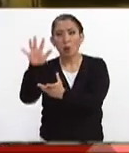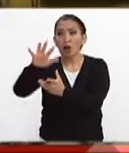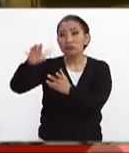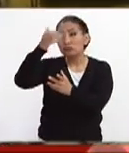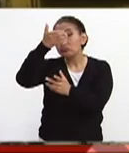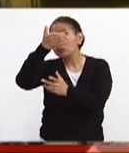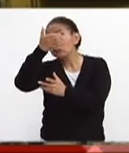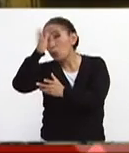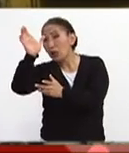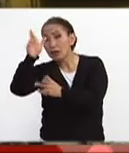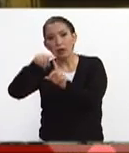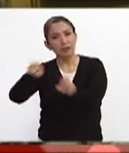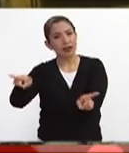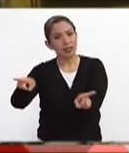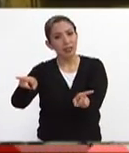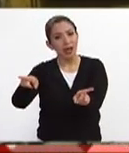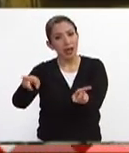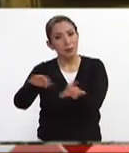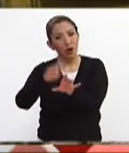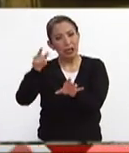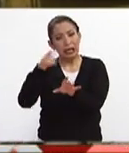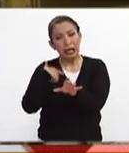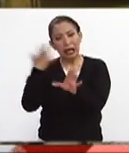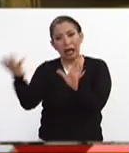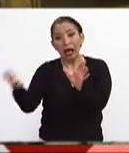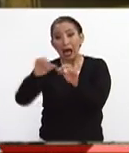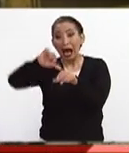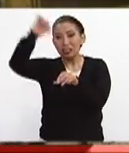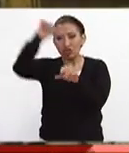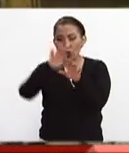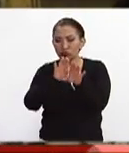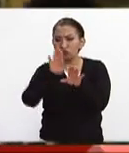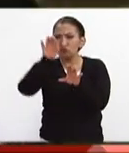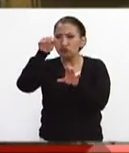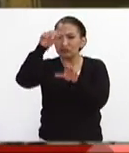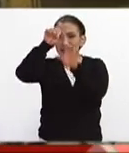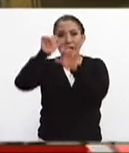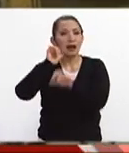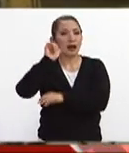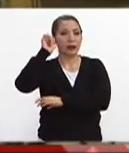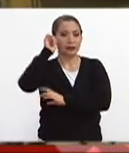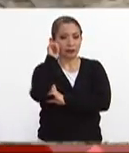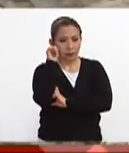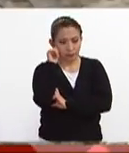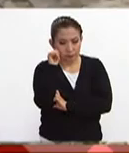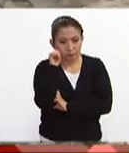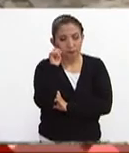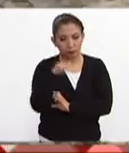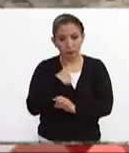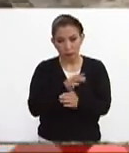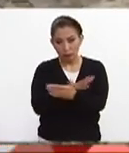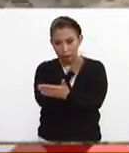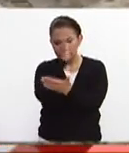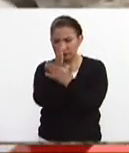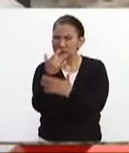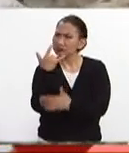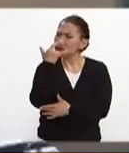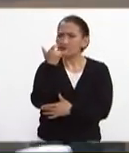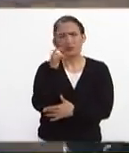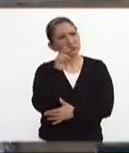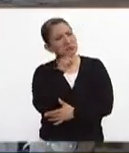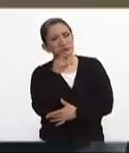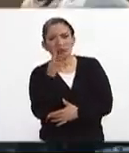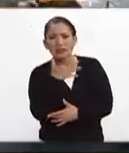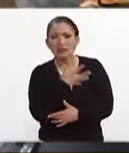clima un tanto distinto porque está básicamente en las alturas ayer me trasladaba y me llamaba la atención que